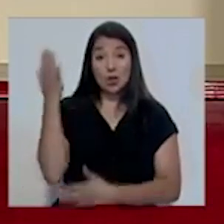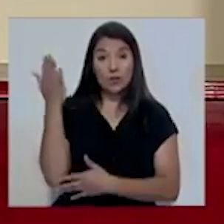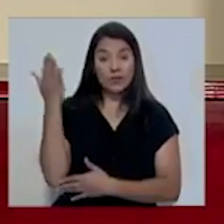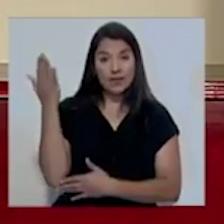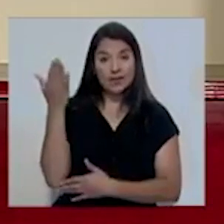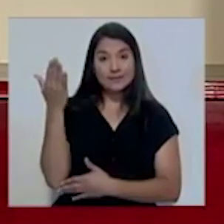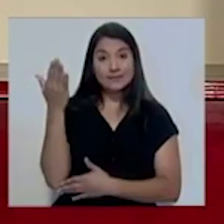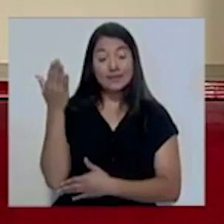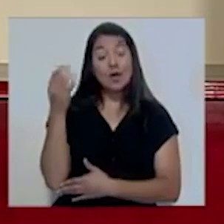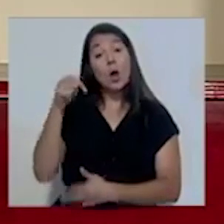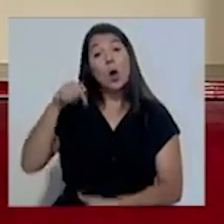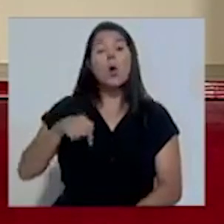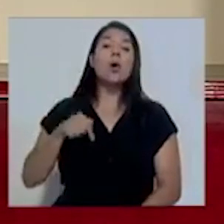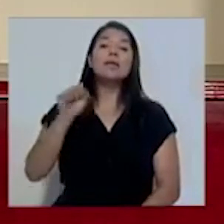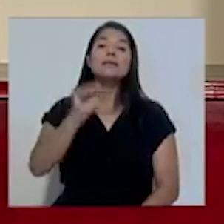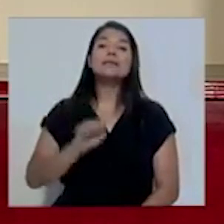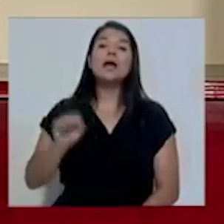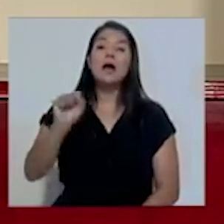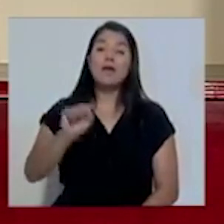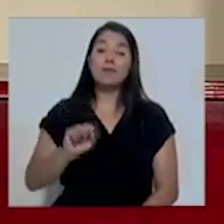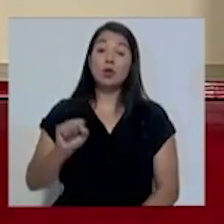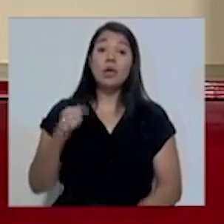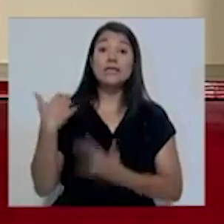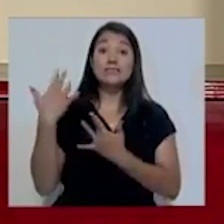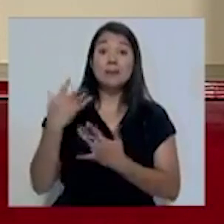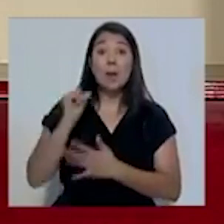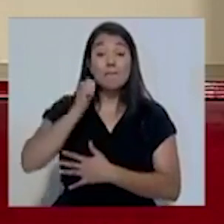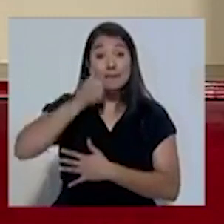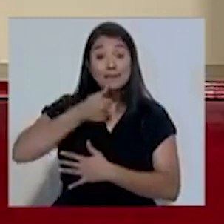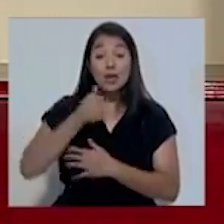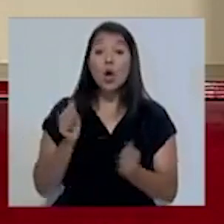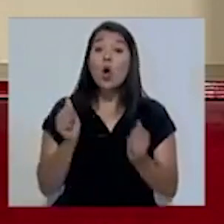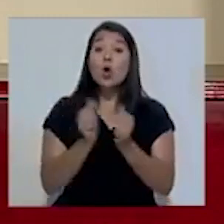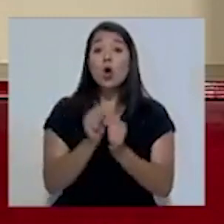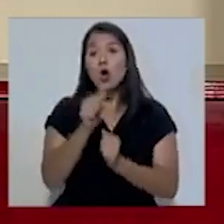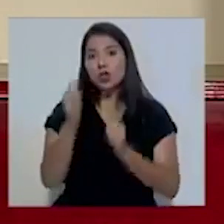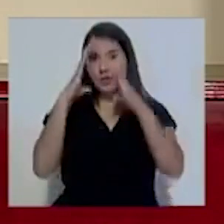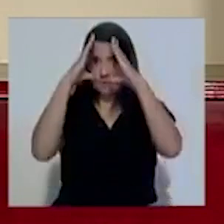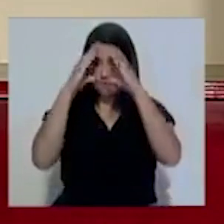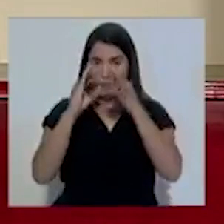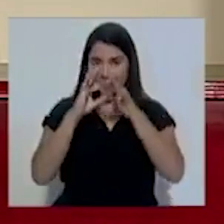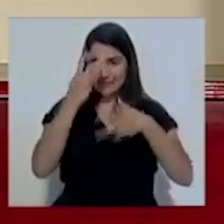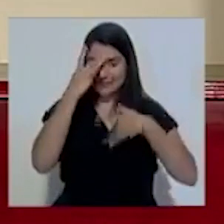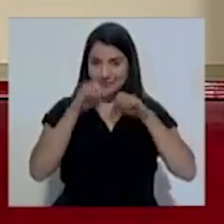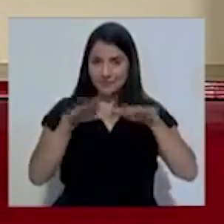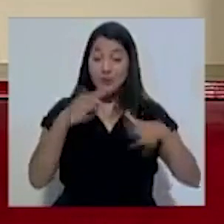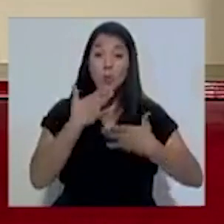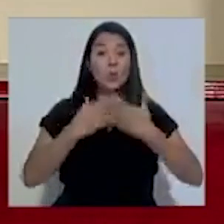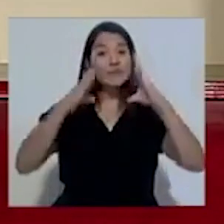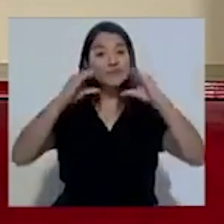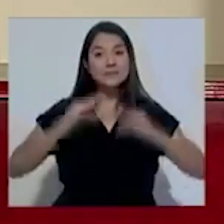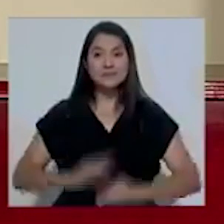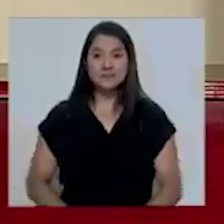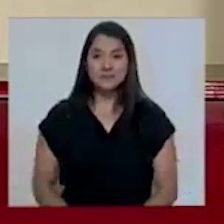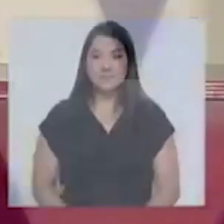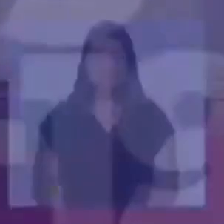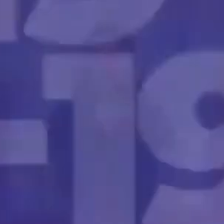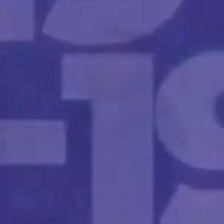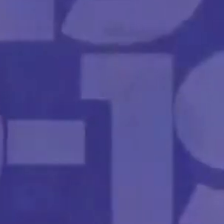de prensa de este sábado. Los esperamos el día de mañana con otro reporte epidemiológico. Muy buenas tardes.